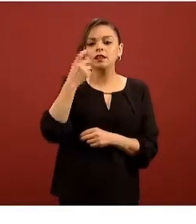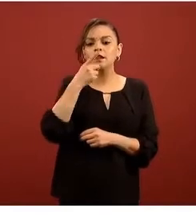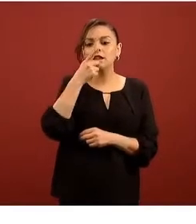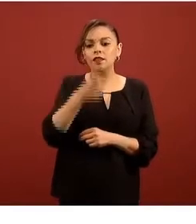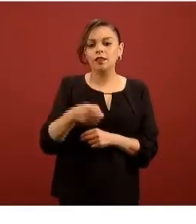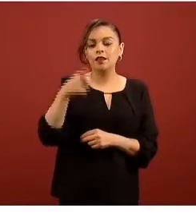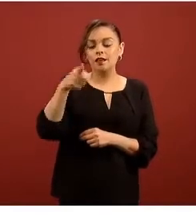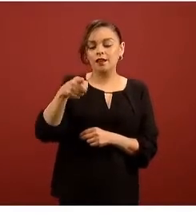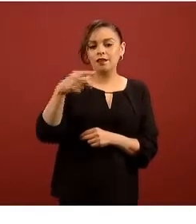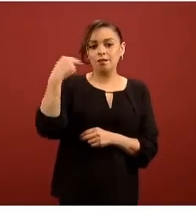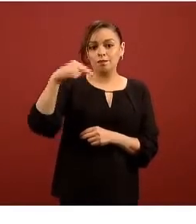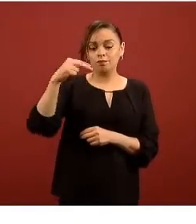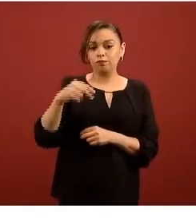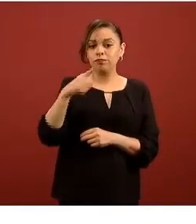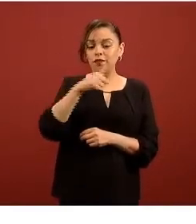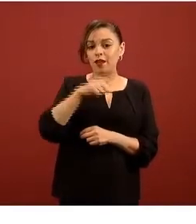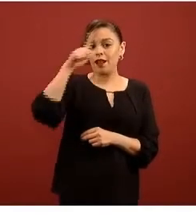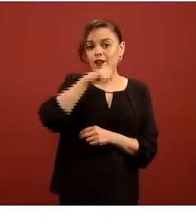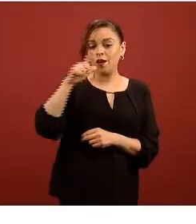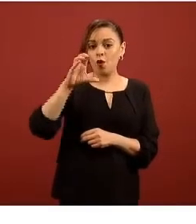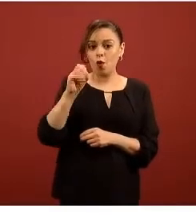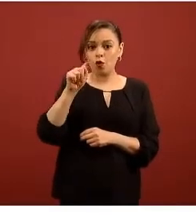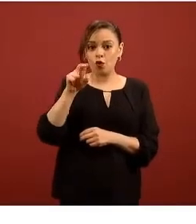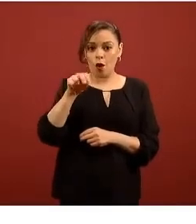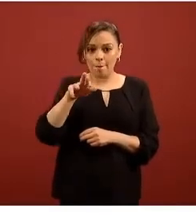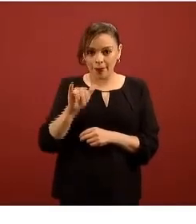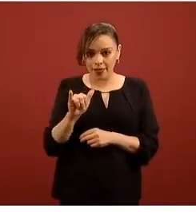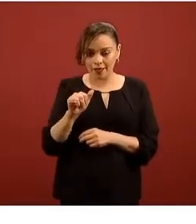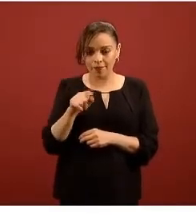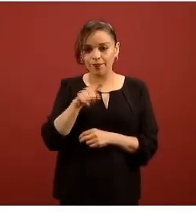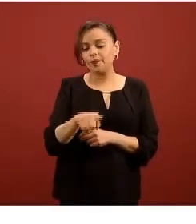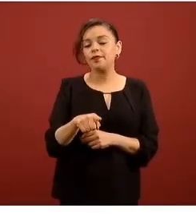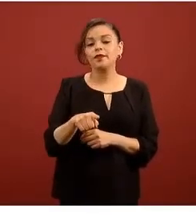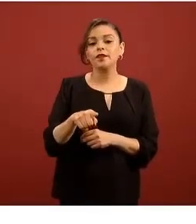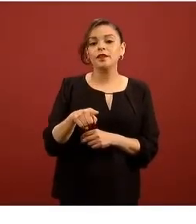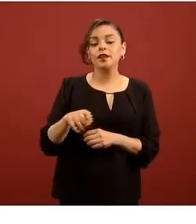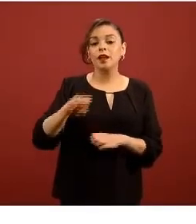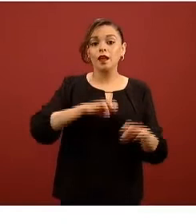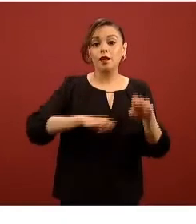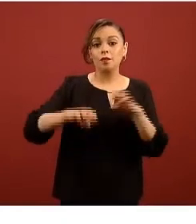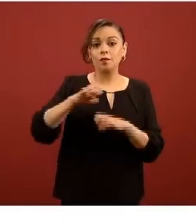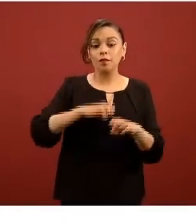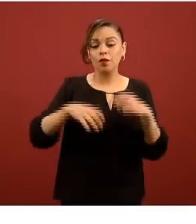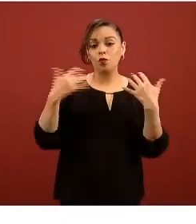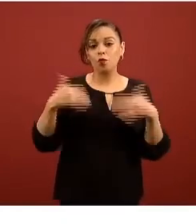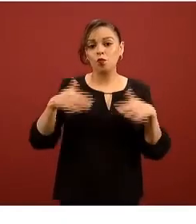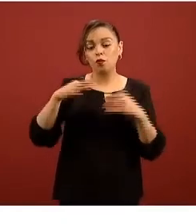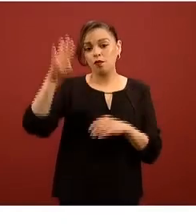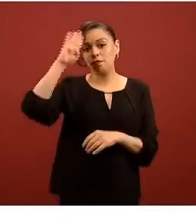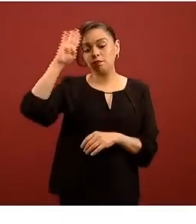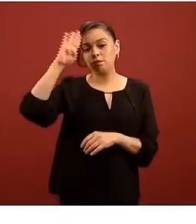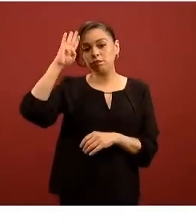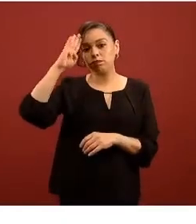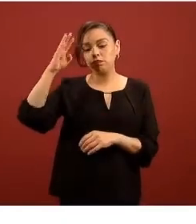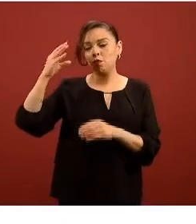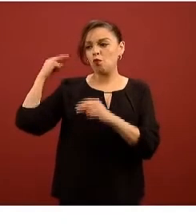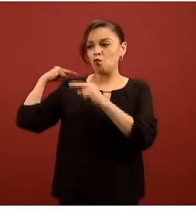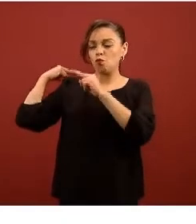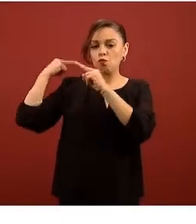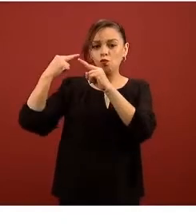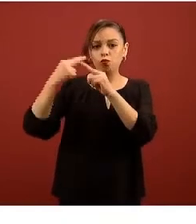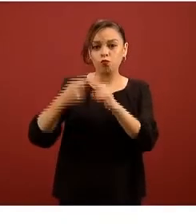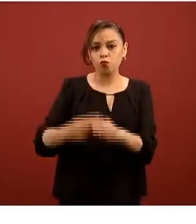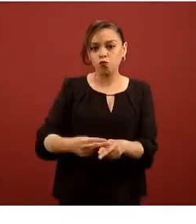que gemó de una empresa con una larga trayectoria en la construcción